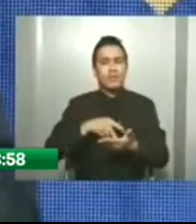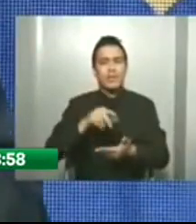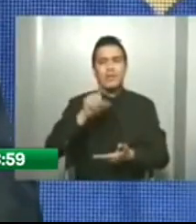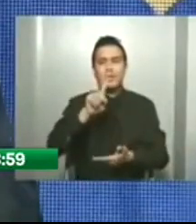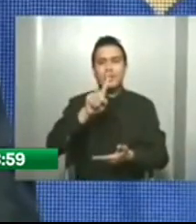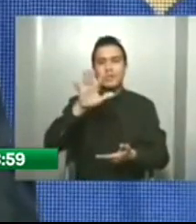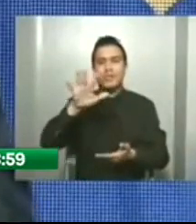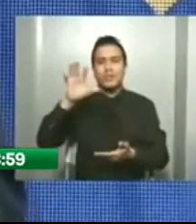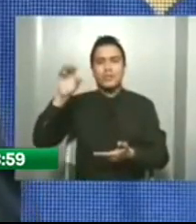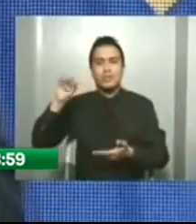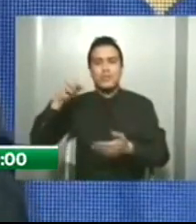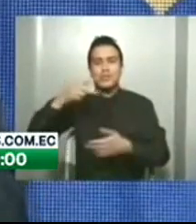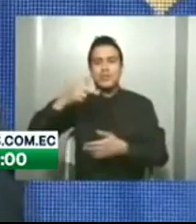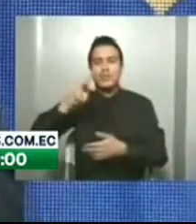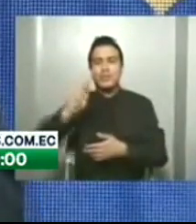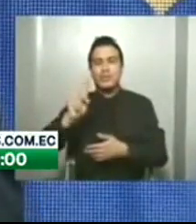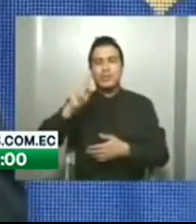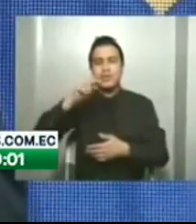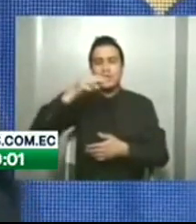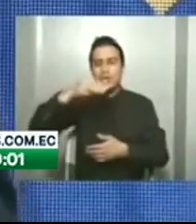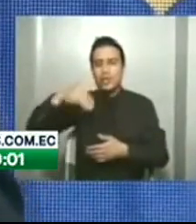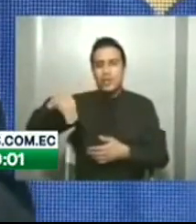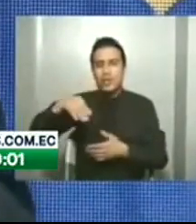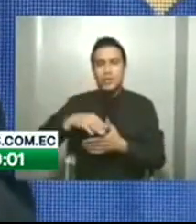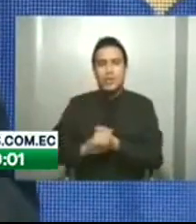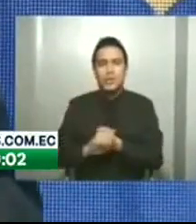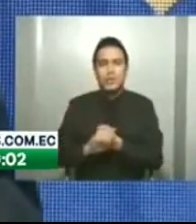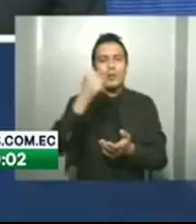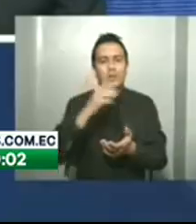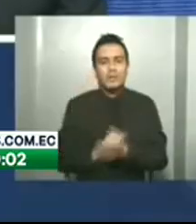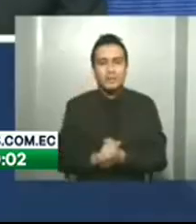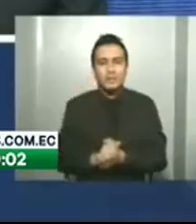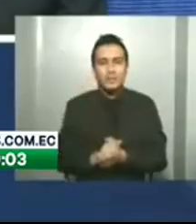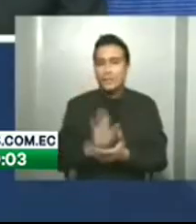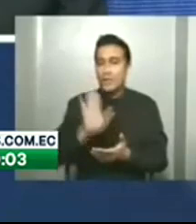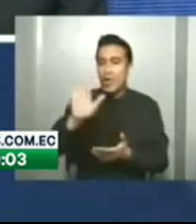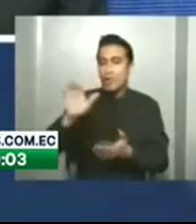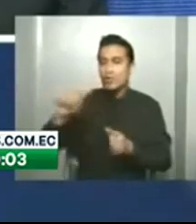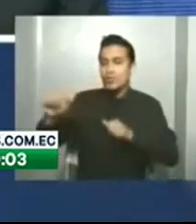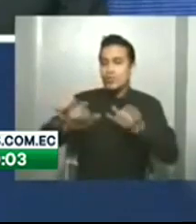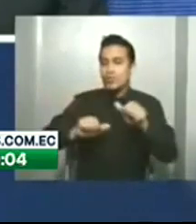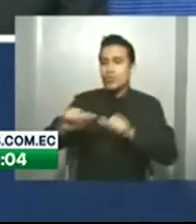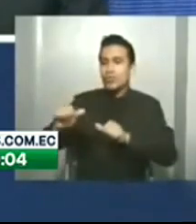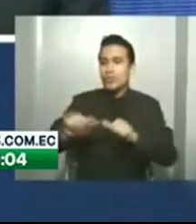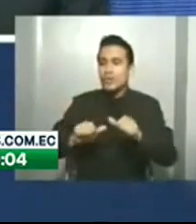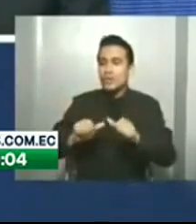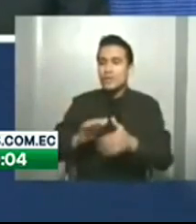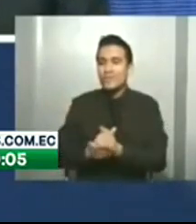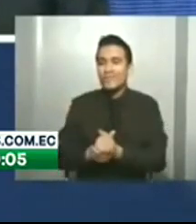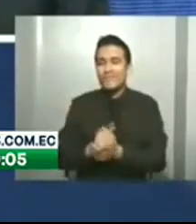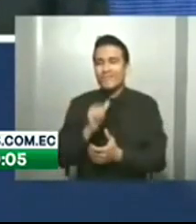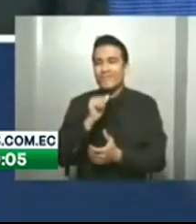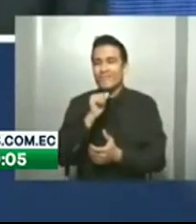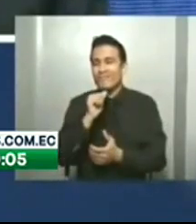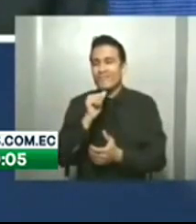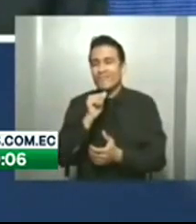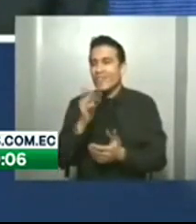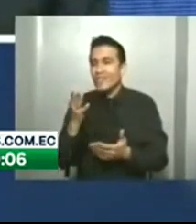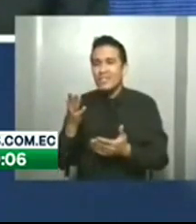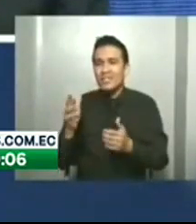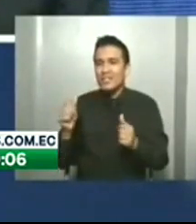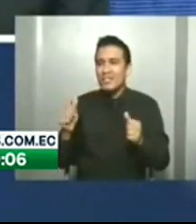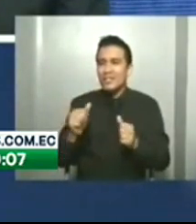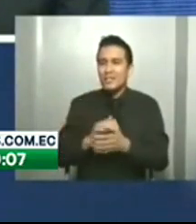preguntas el ex prefecto Nicolás Lapenti de la Lista 4, del Movimiento Alianza La Fuerza que nos une. Con la tercera